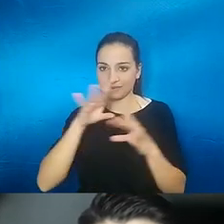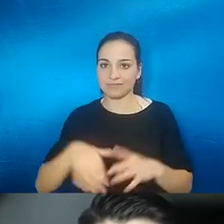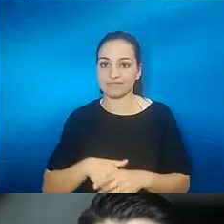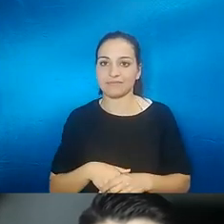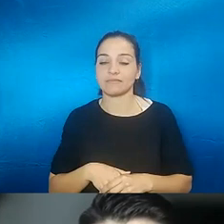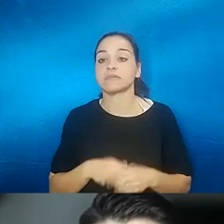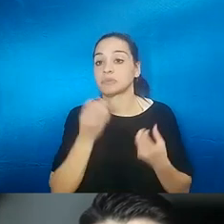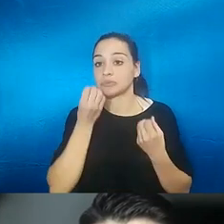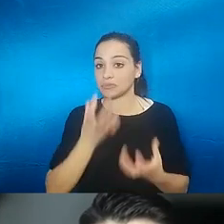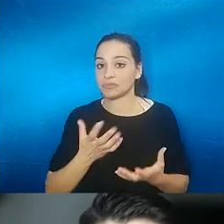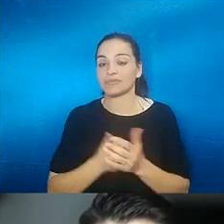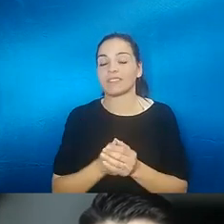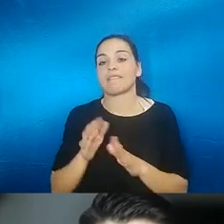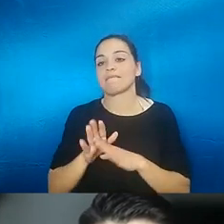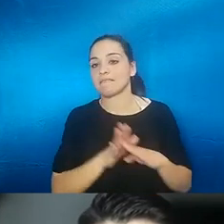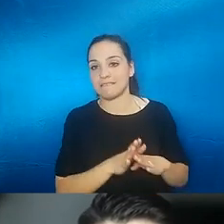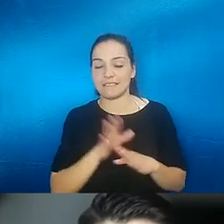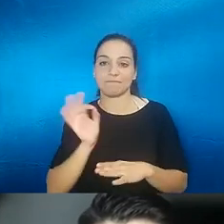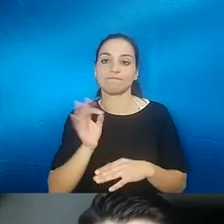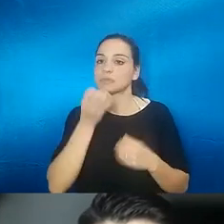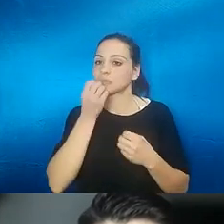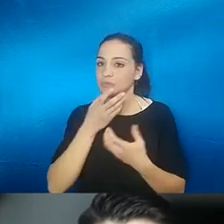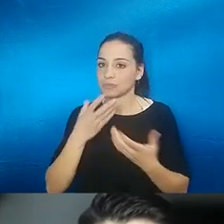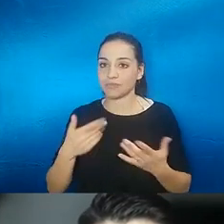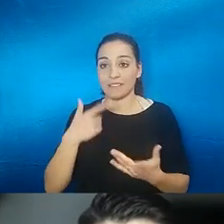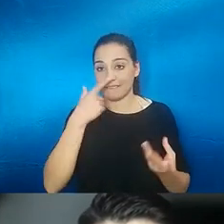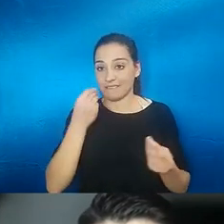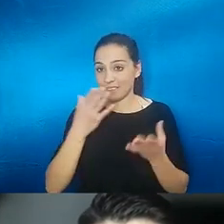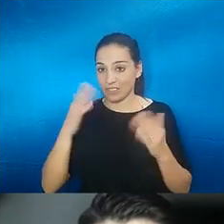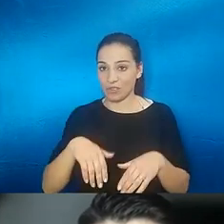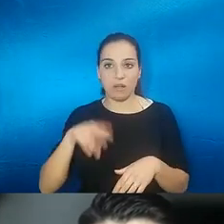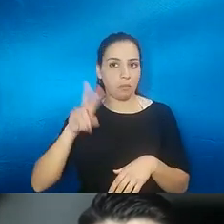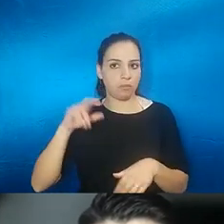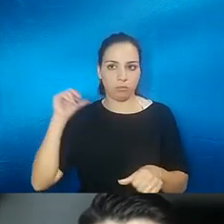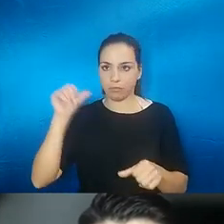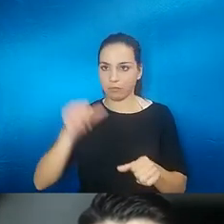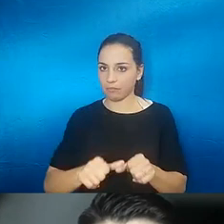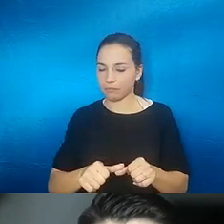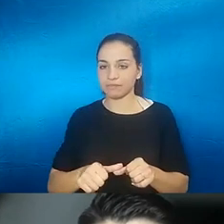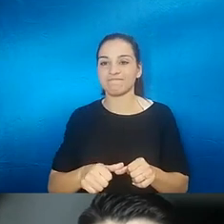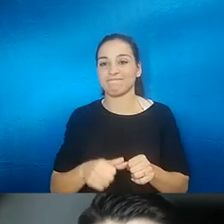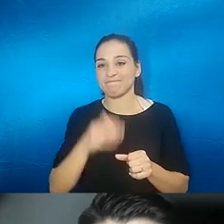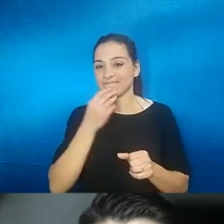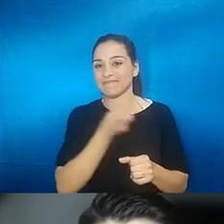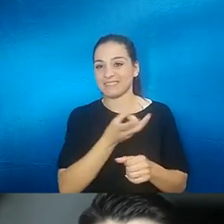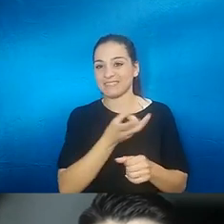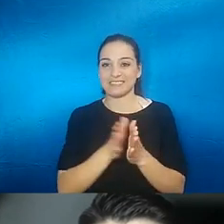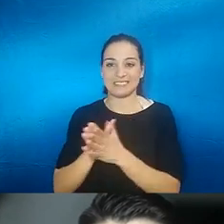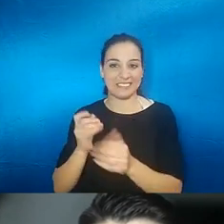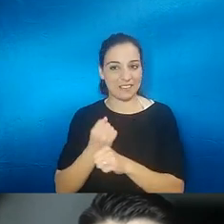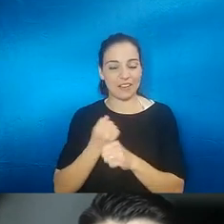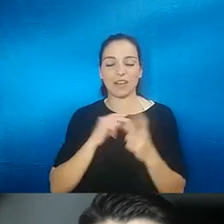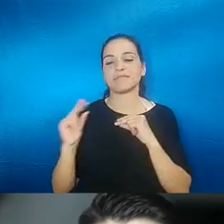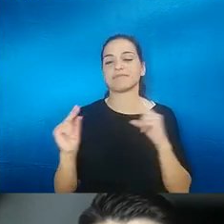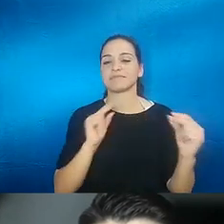pero bueno al margen de eso sí yo no huelo no he olido nunca yo por ejemplo hablando con unos compañeros del trabajo me